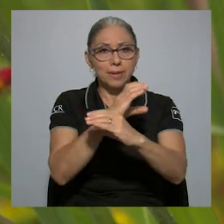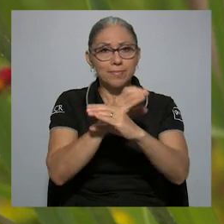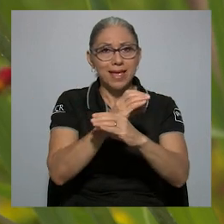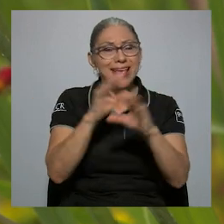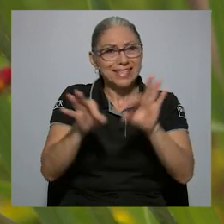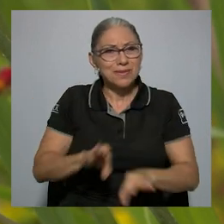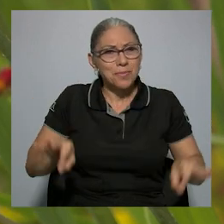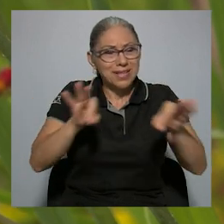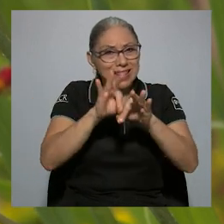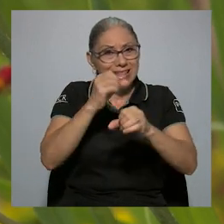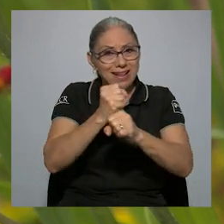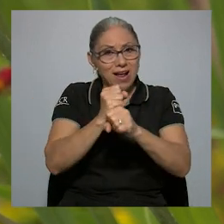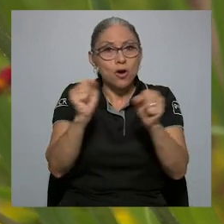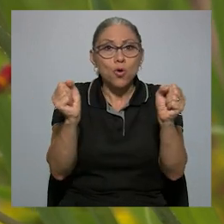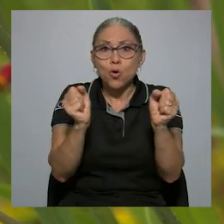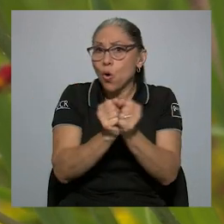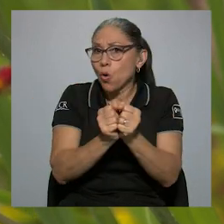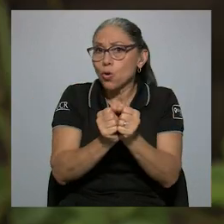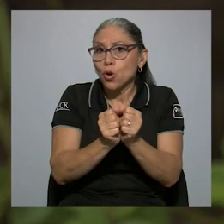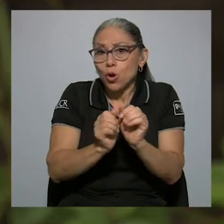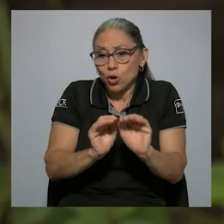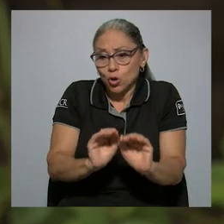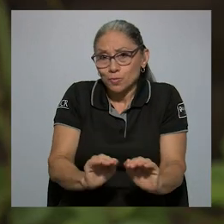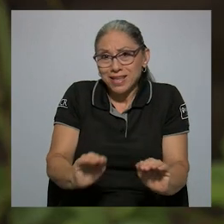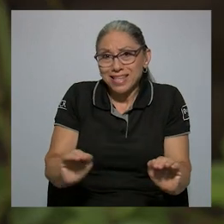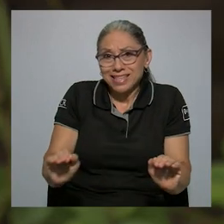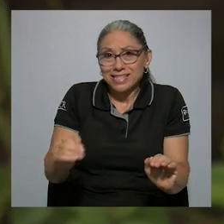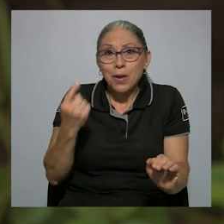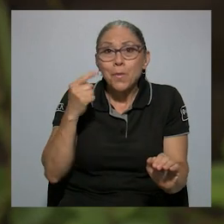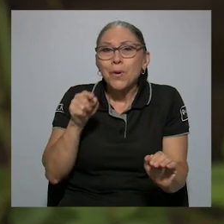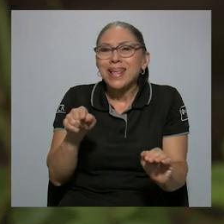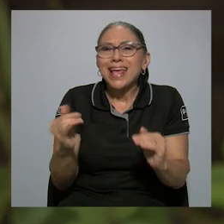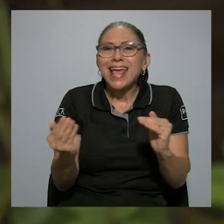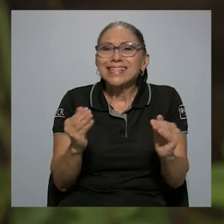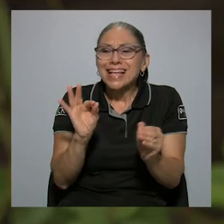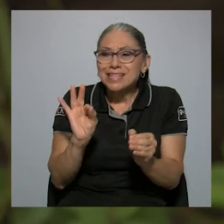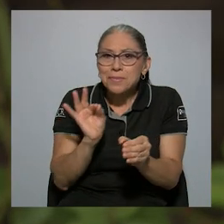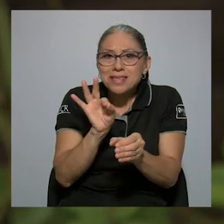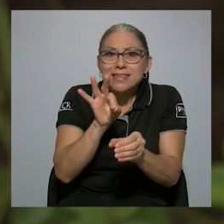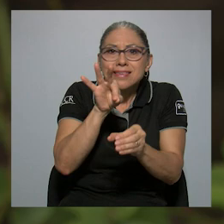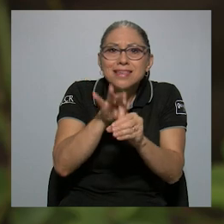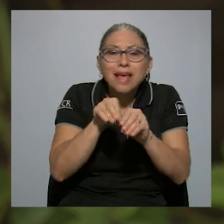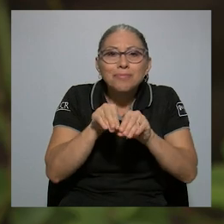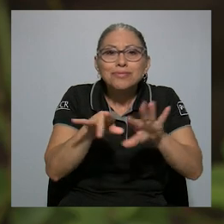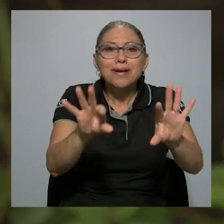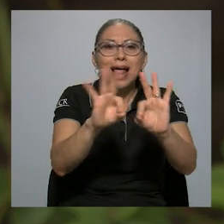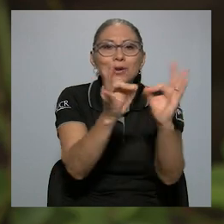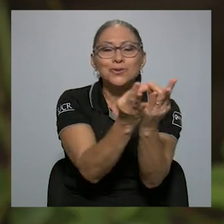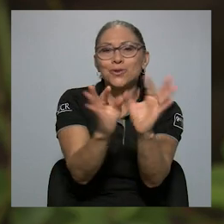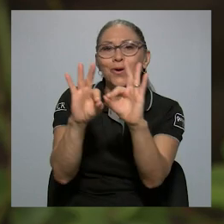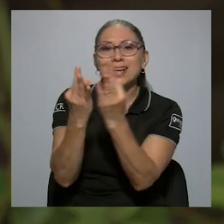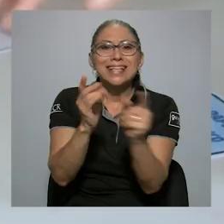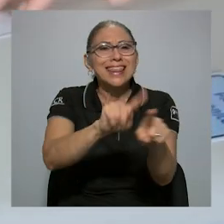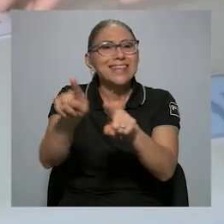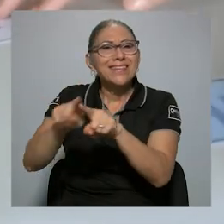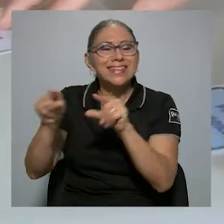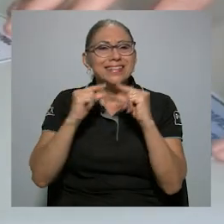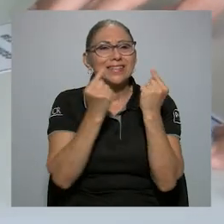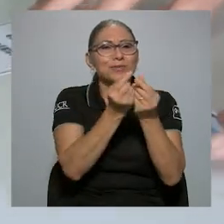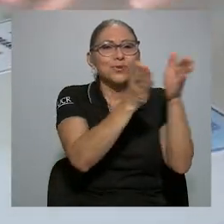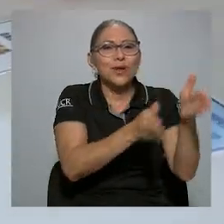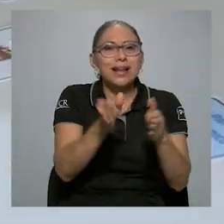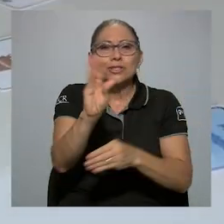desde los pequeñines, ¿verdad?, que esta información, esta semillita va para los hogares, los diferentes grupos organizados, jóvenes,